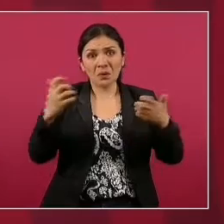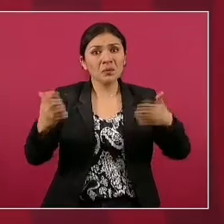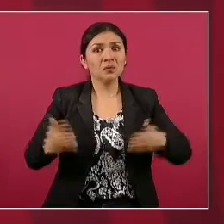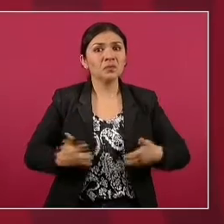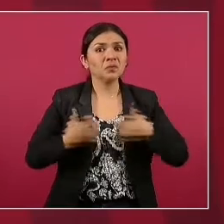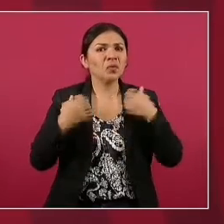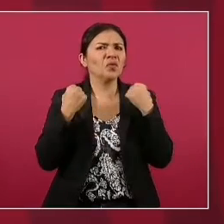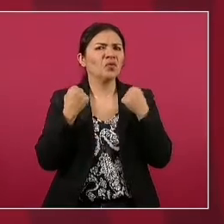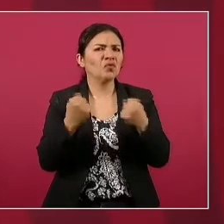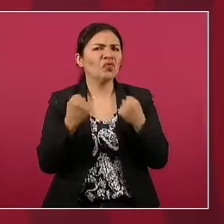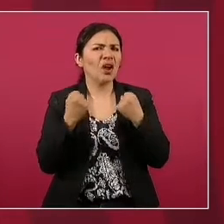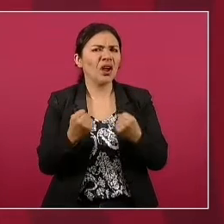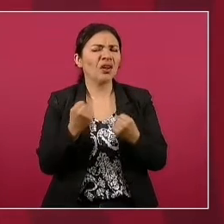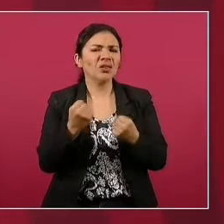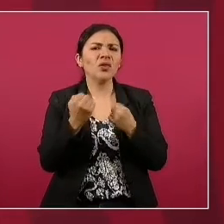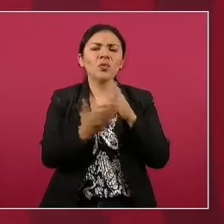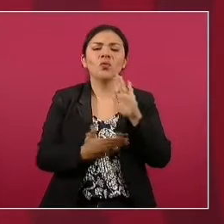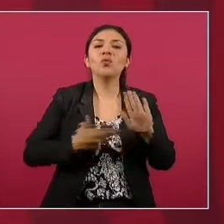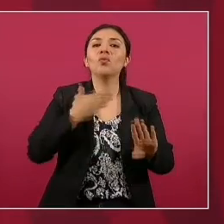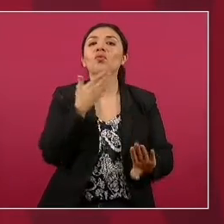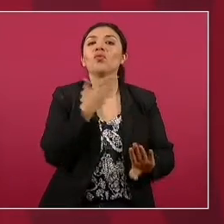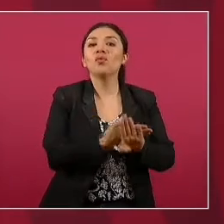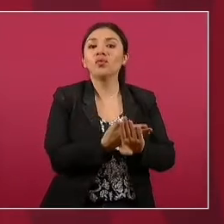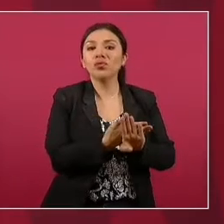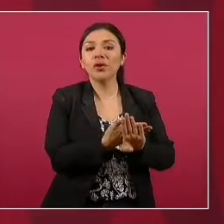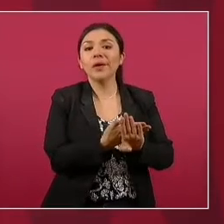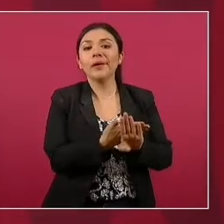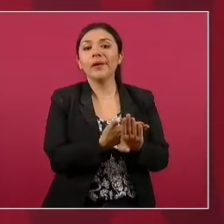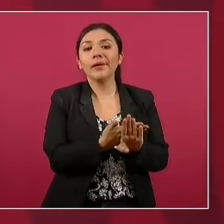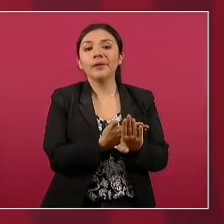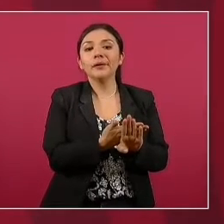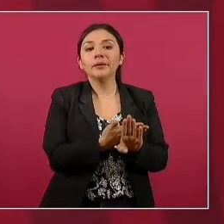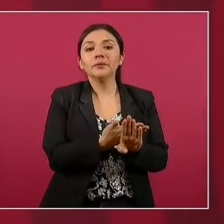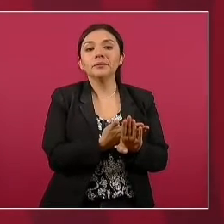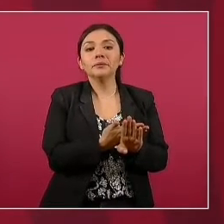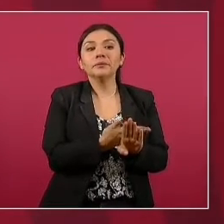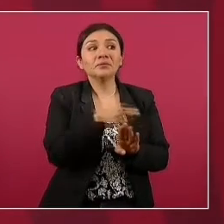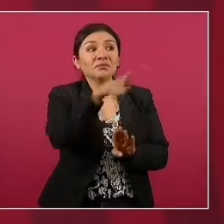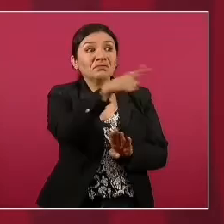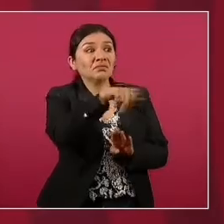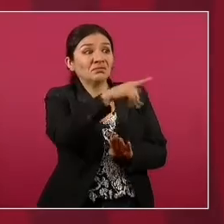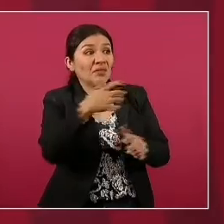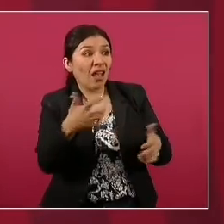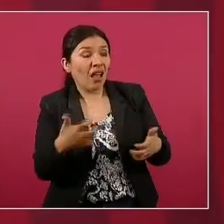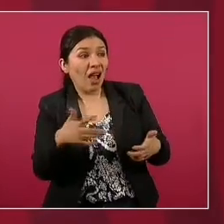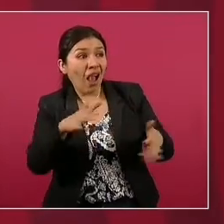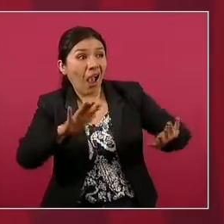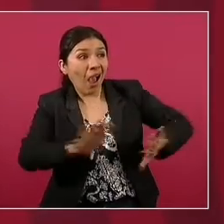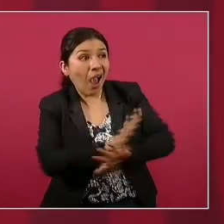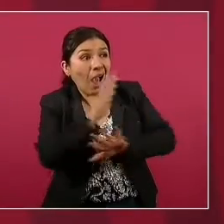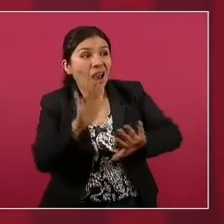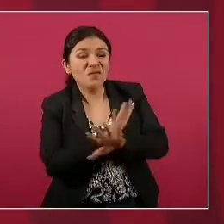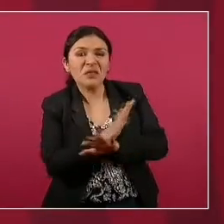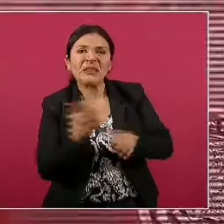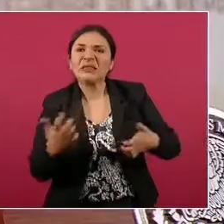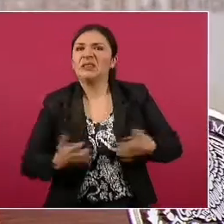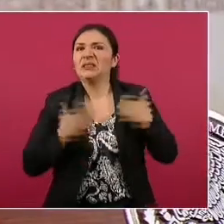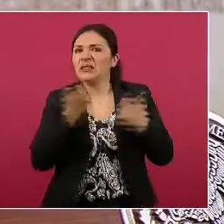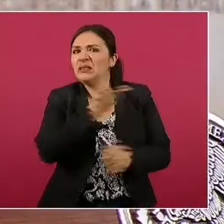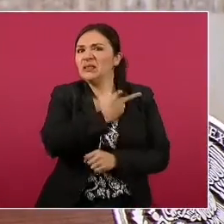en contra de las transformaciones. Entonces, esto es así